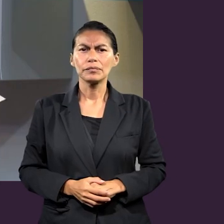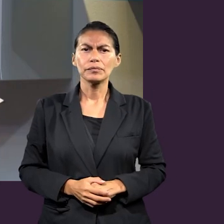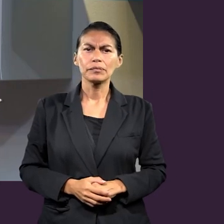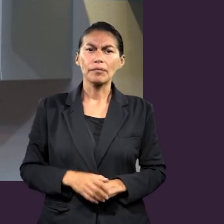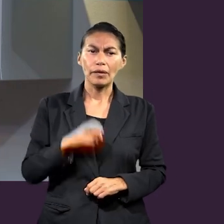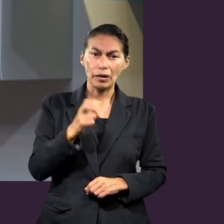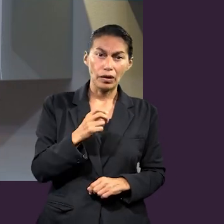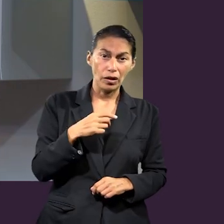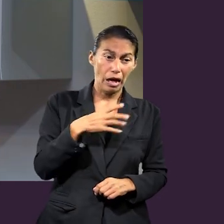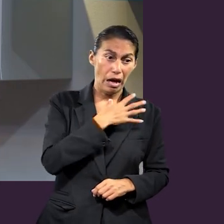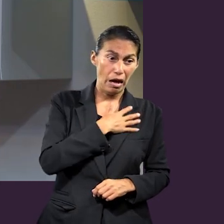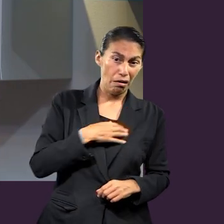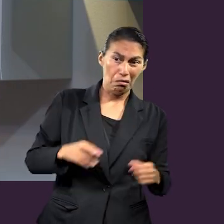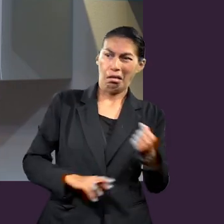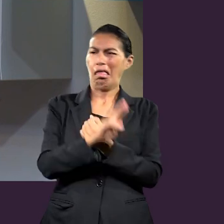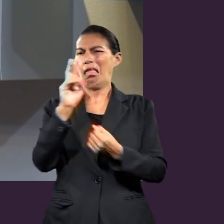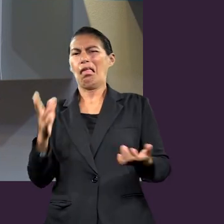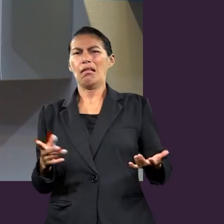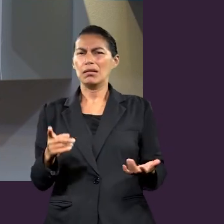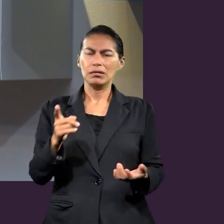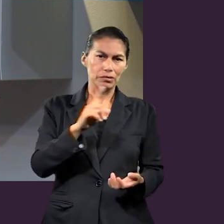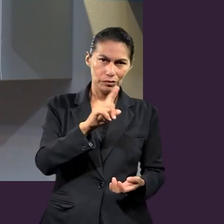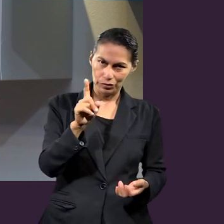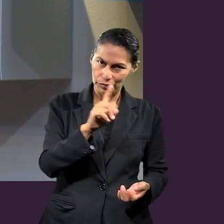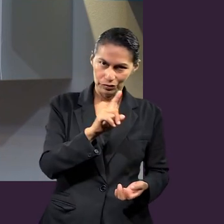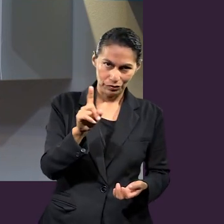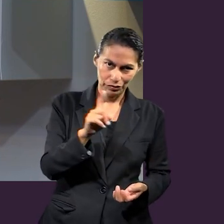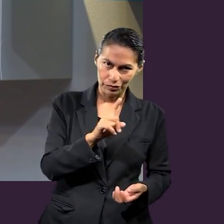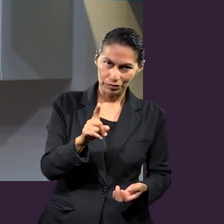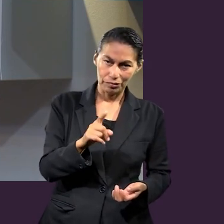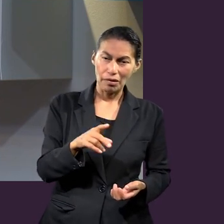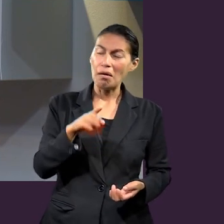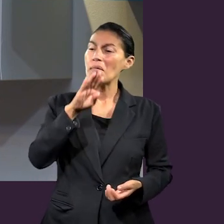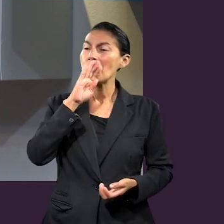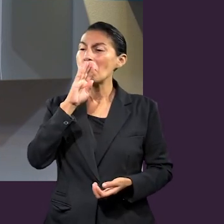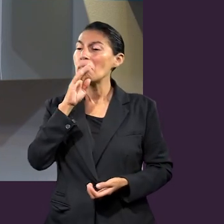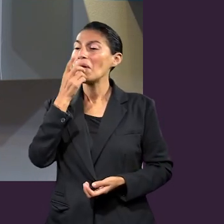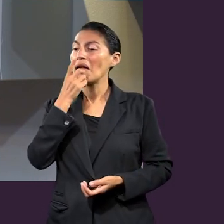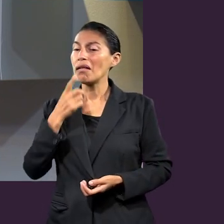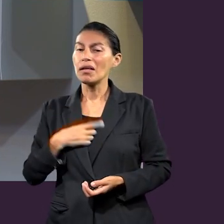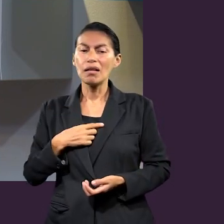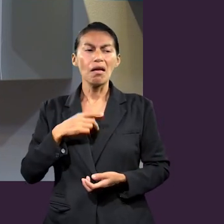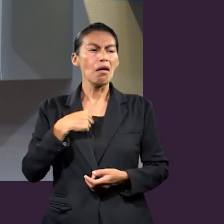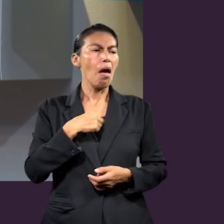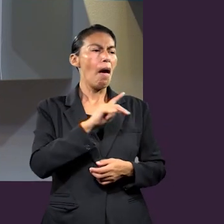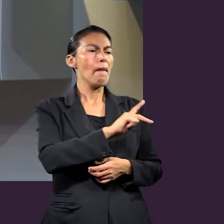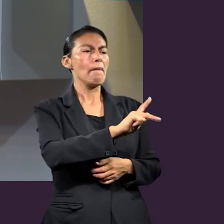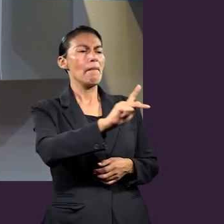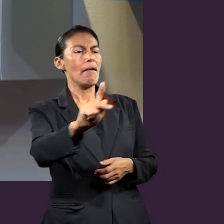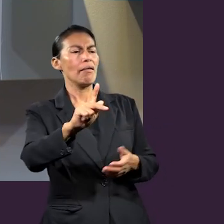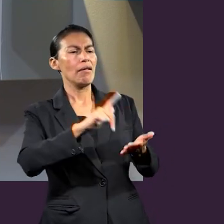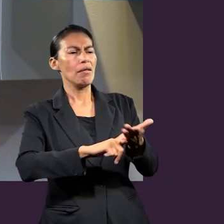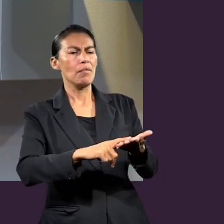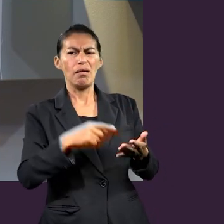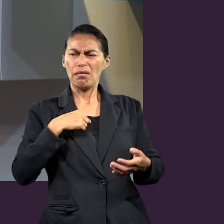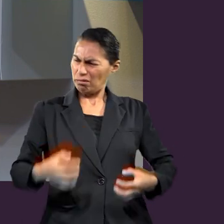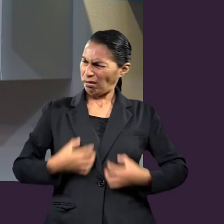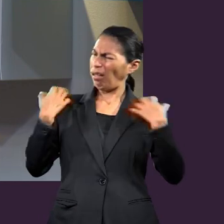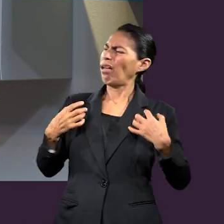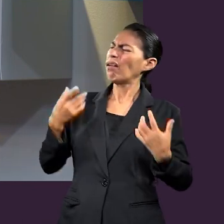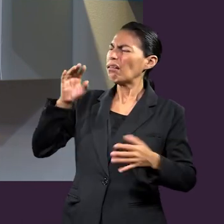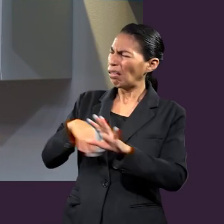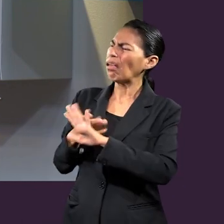Entonces, esto no es un llamado a rebeldía para los hijos. No es decir, si mi mamá me manda a limpiar el patio,